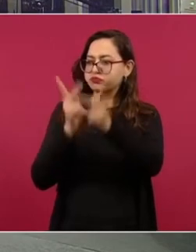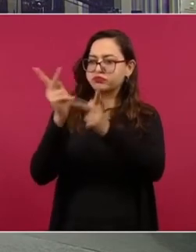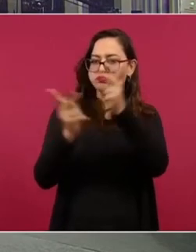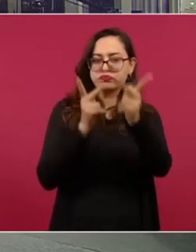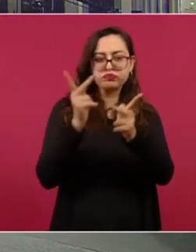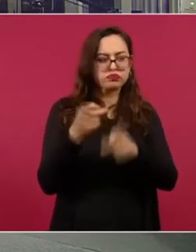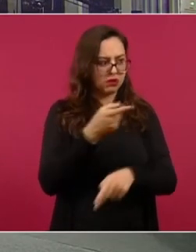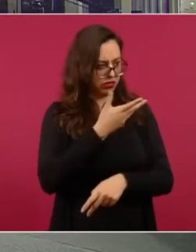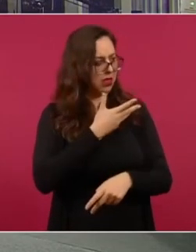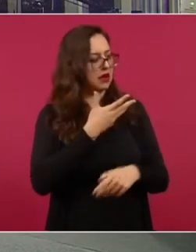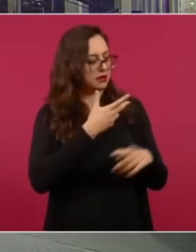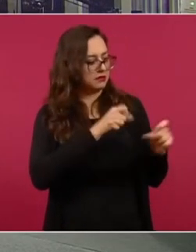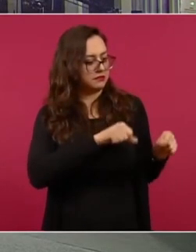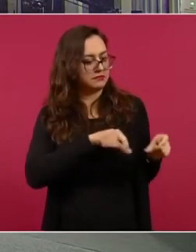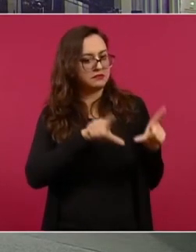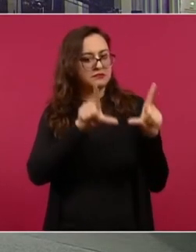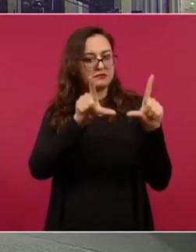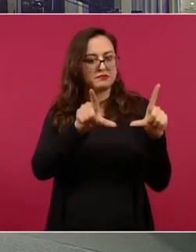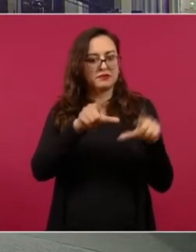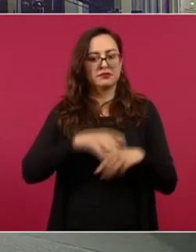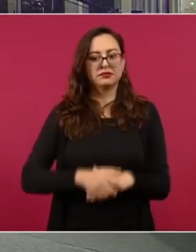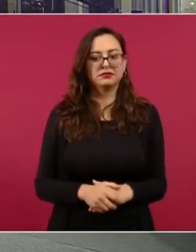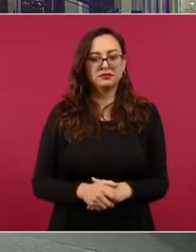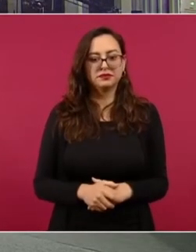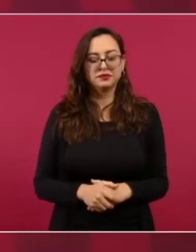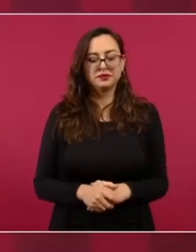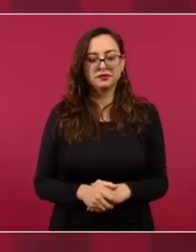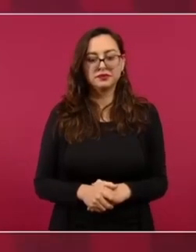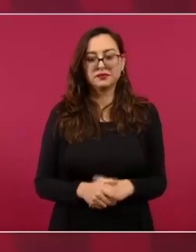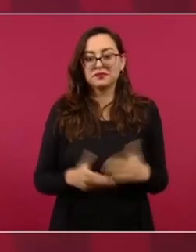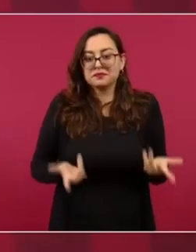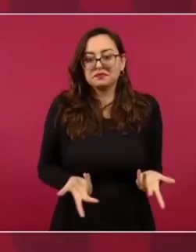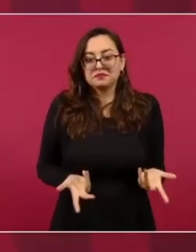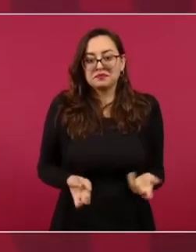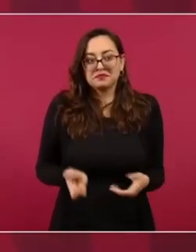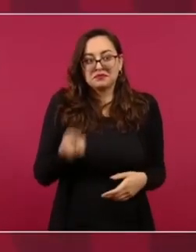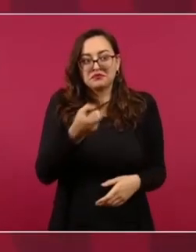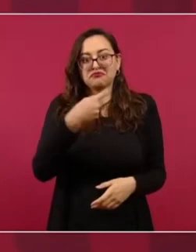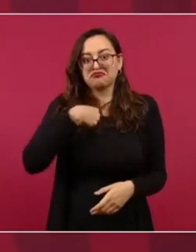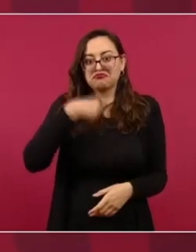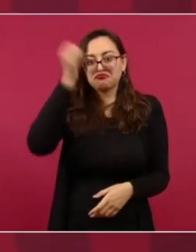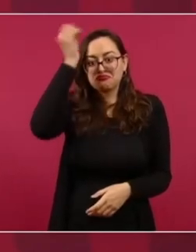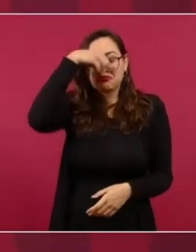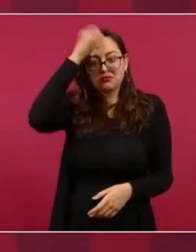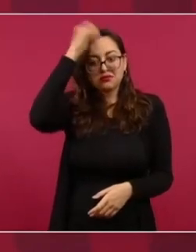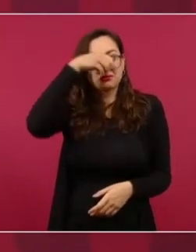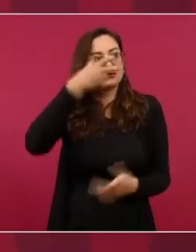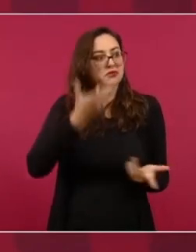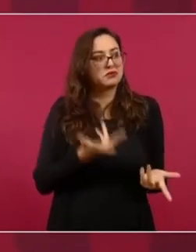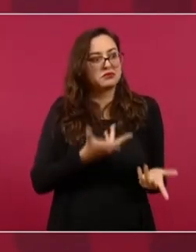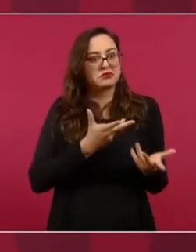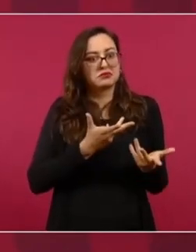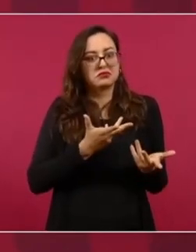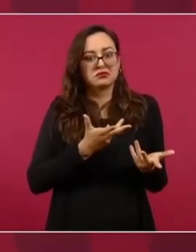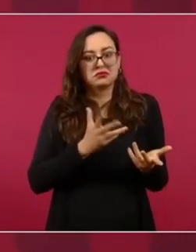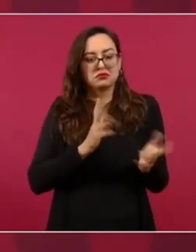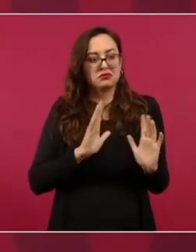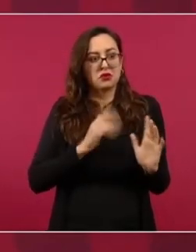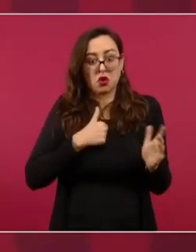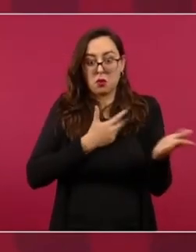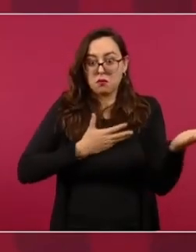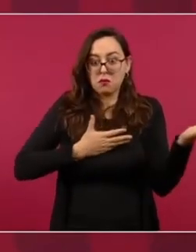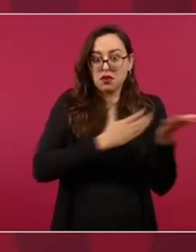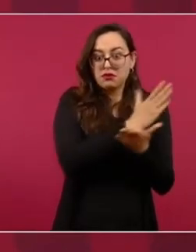O ¿qué tiene que ver la Sánchez con nosotros? Pues nosotros de aquí